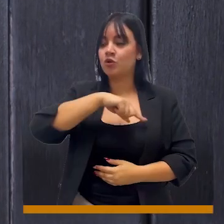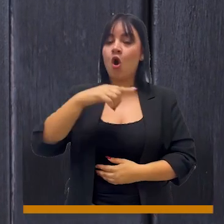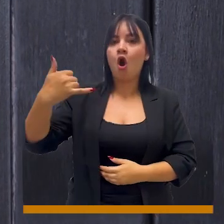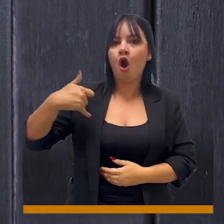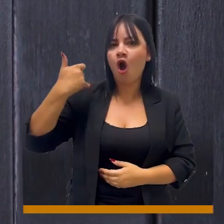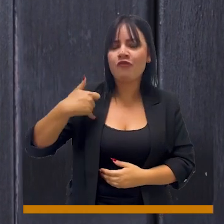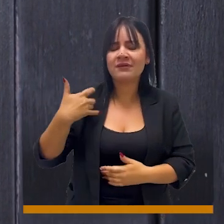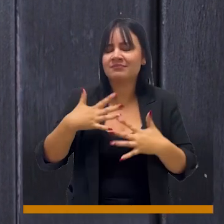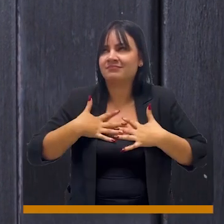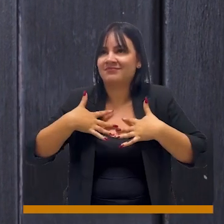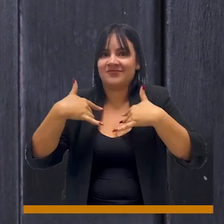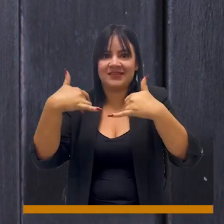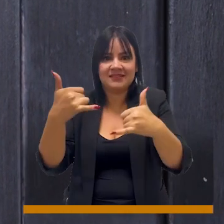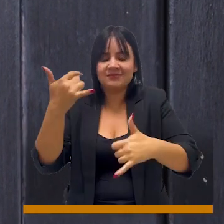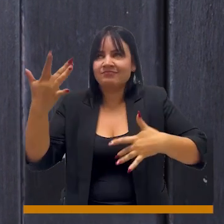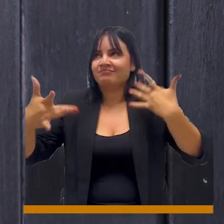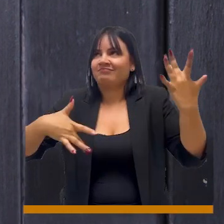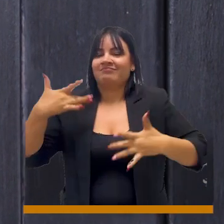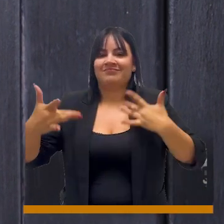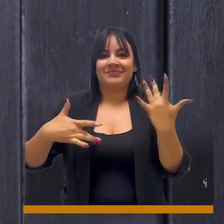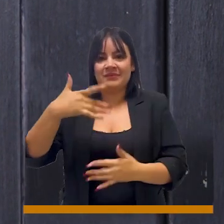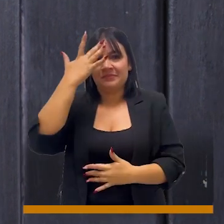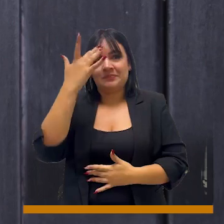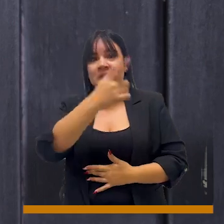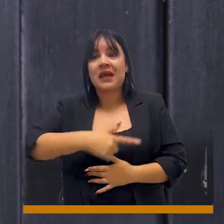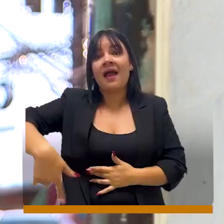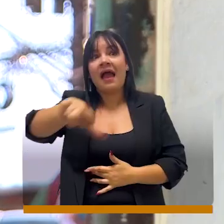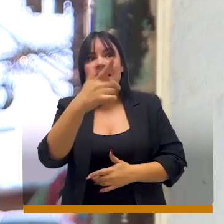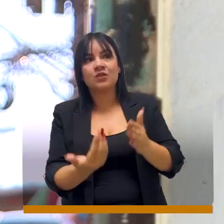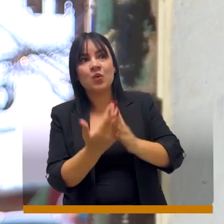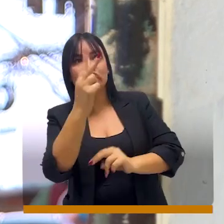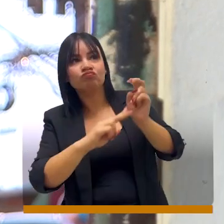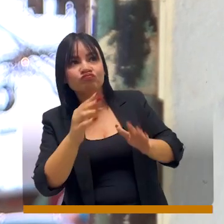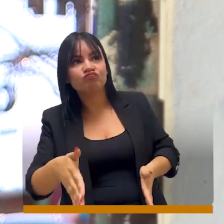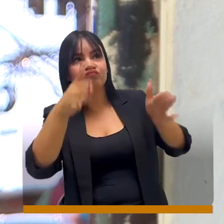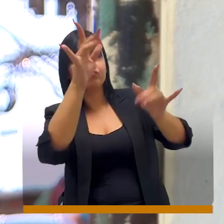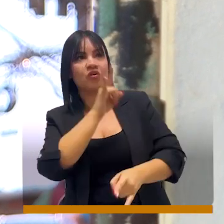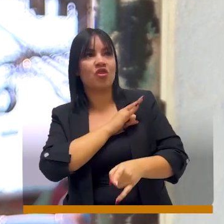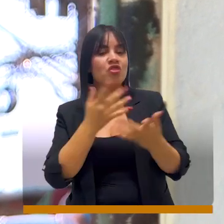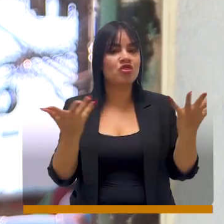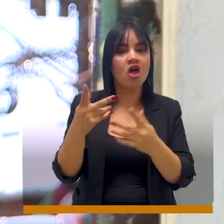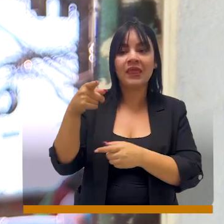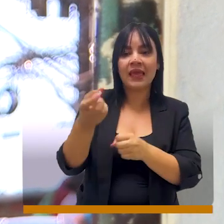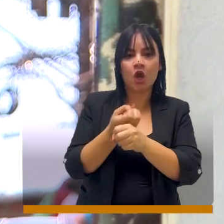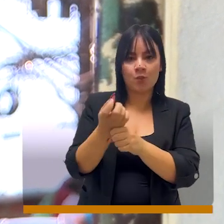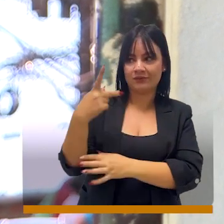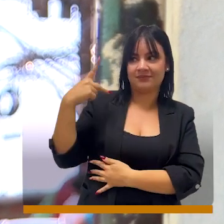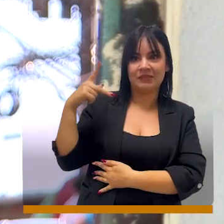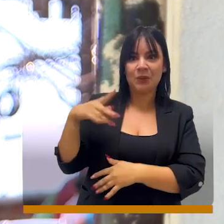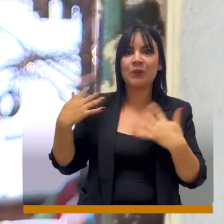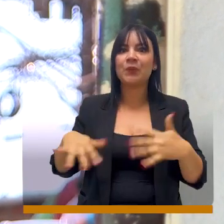Como jóvenes del territorio estamos muy felices y estamos muy emocionados de ver cómo nace una sede universitaria en la Comuna 1,